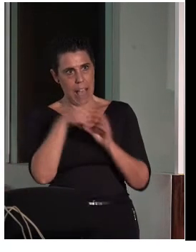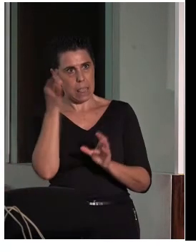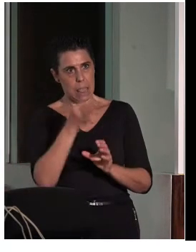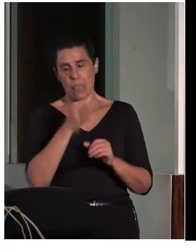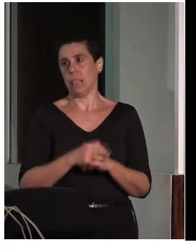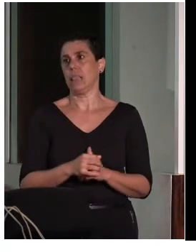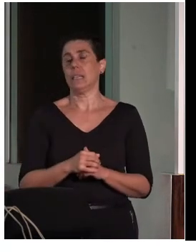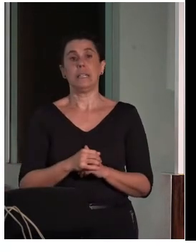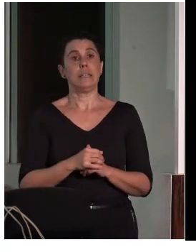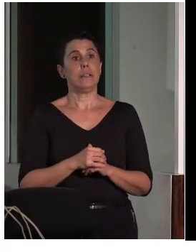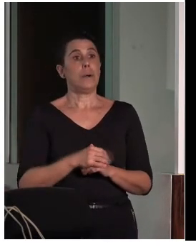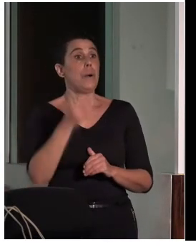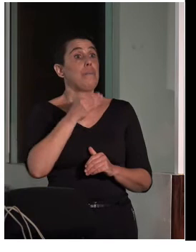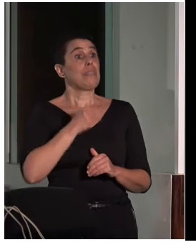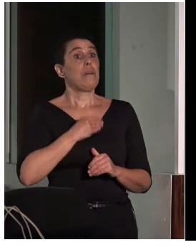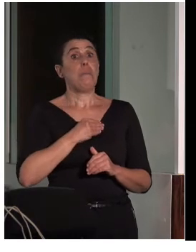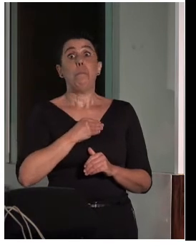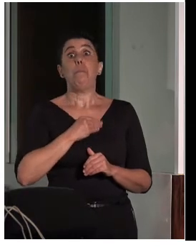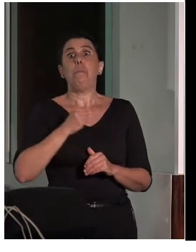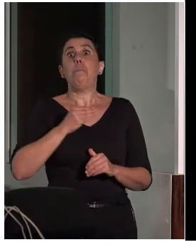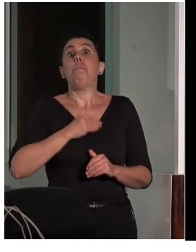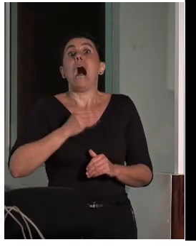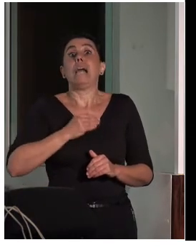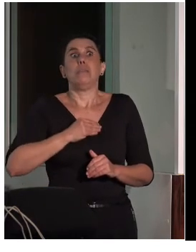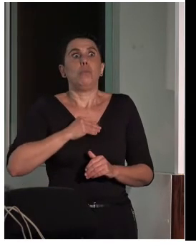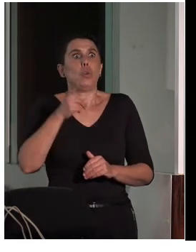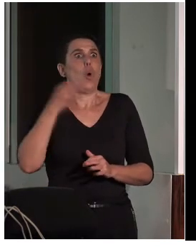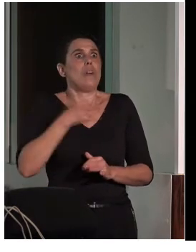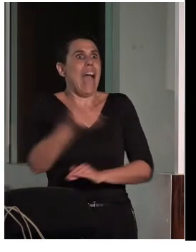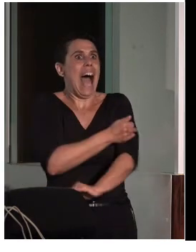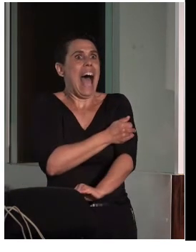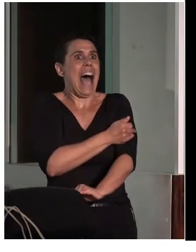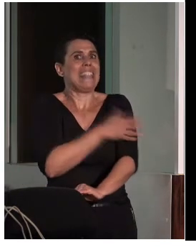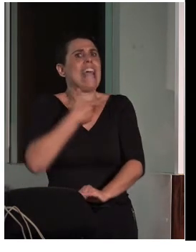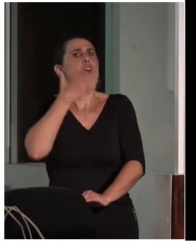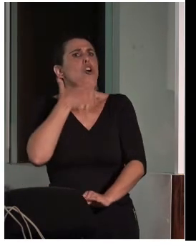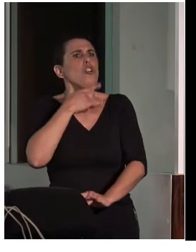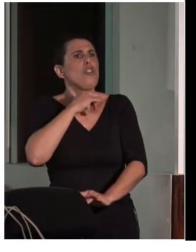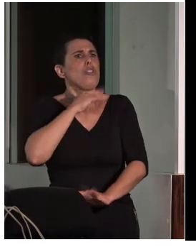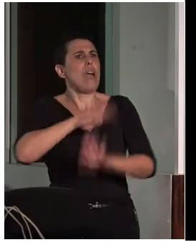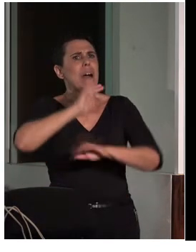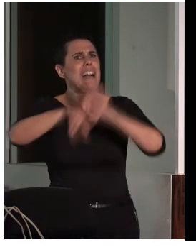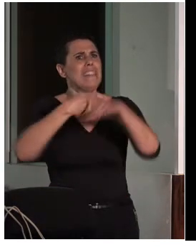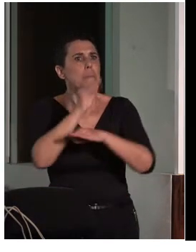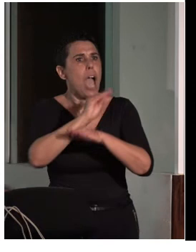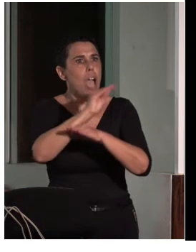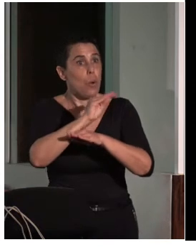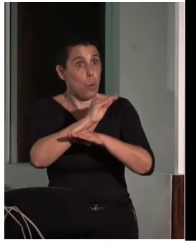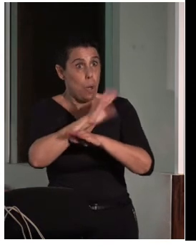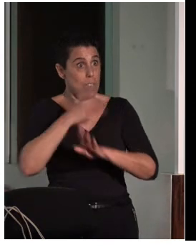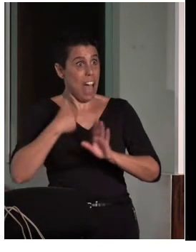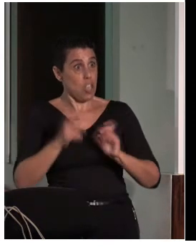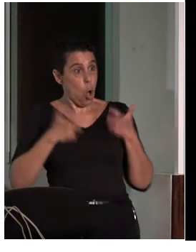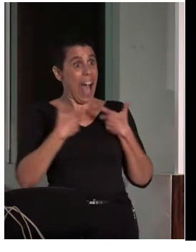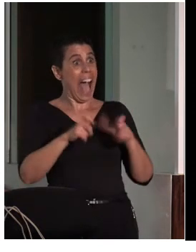Bueno, el patrimonio lo tienes que conocer para luego preservar. Yo que vengo de las bellas artes estoy de